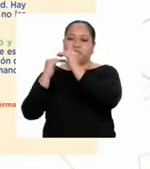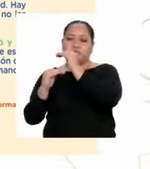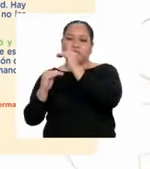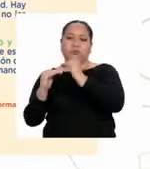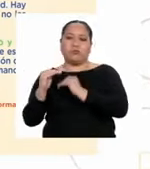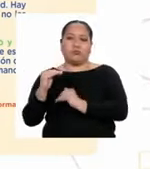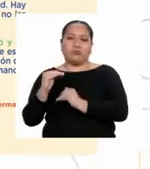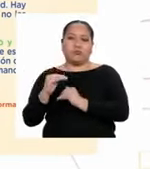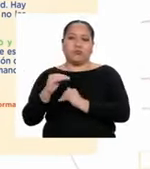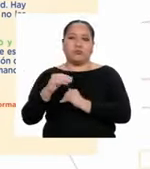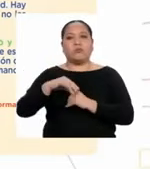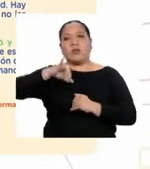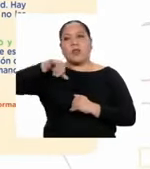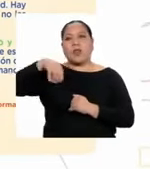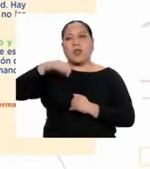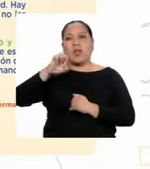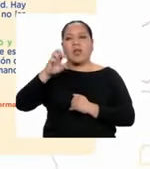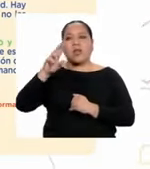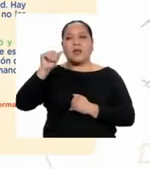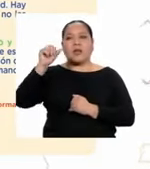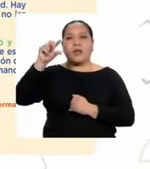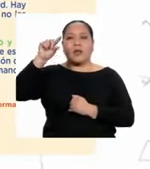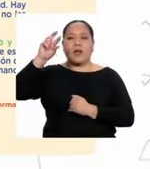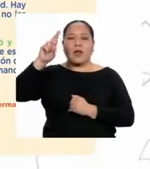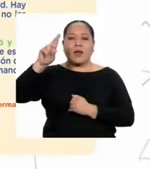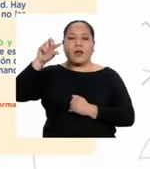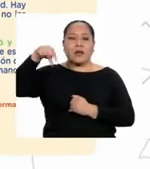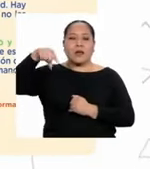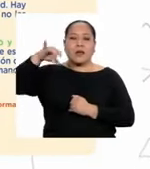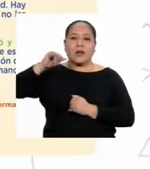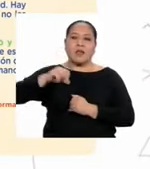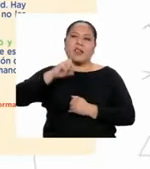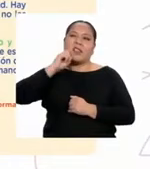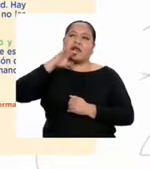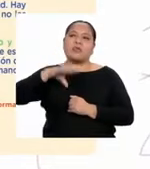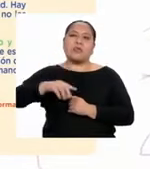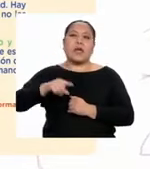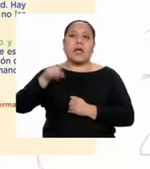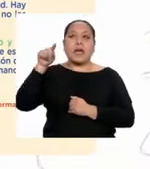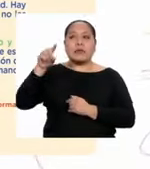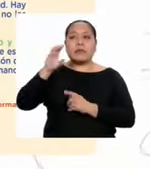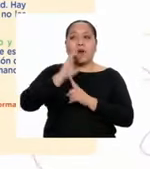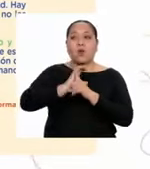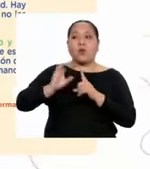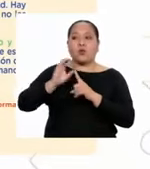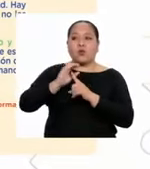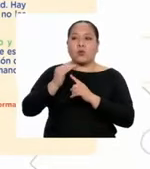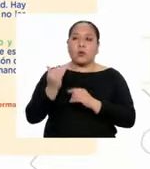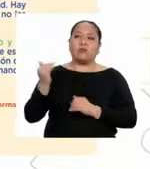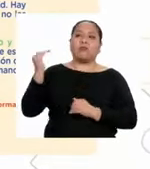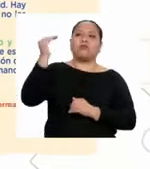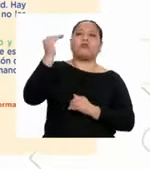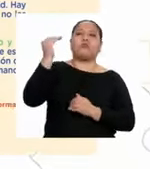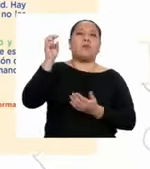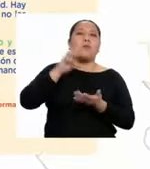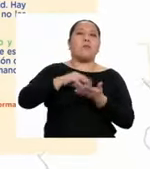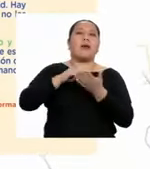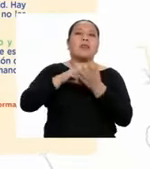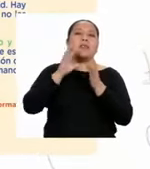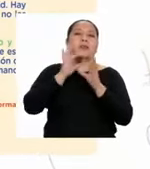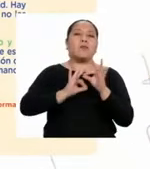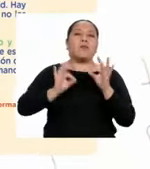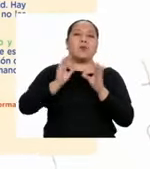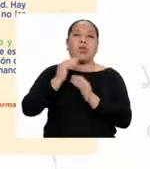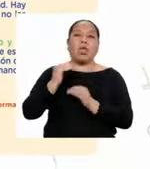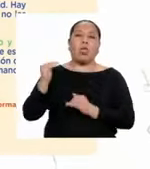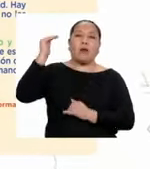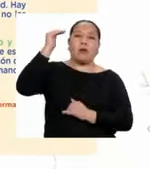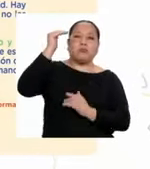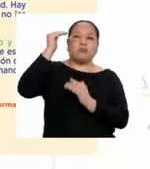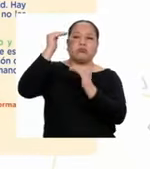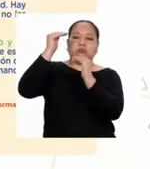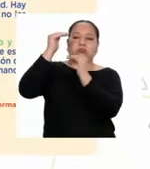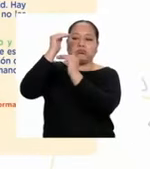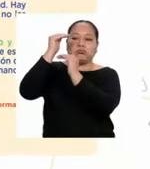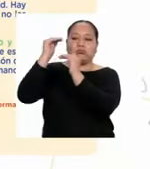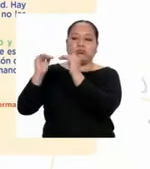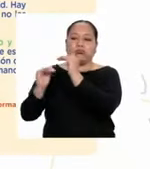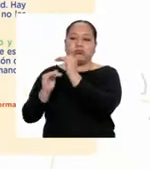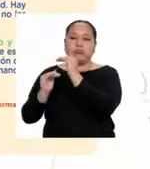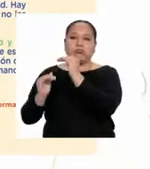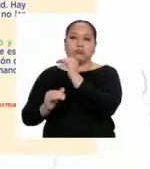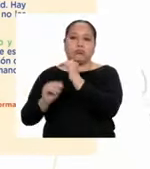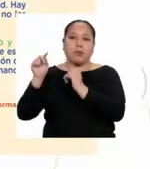Es decir, existe la idea de que una determinada cultura se impone a otra. Aquí se da la